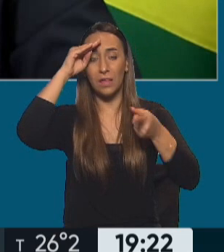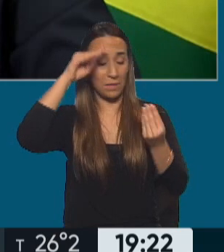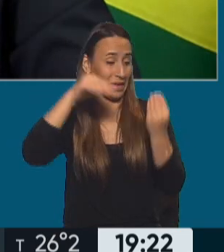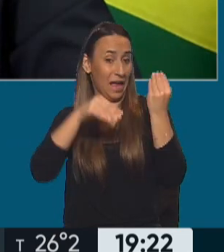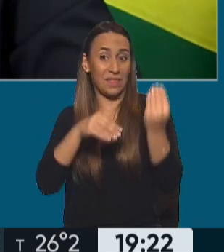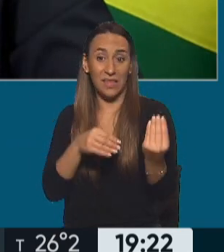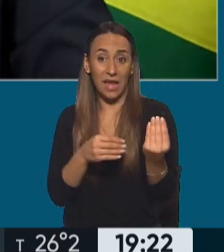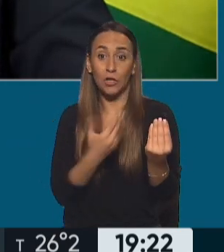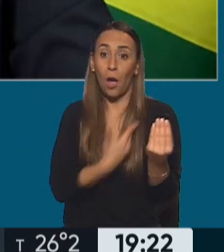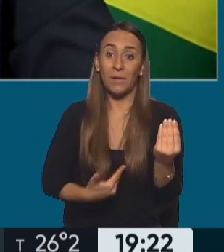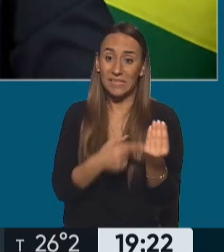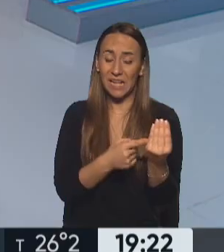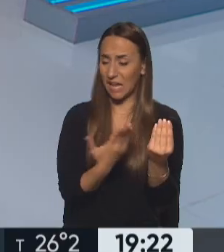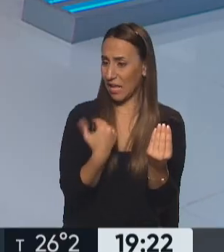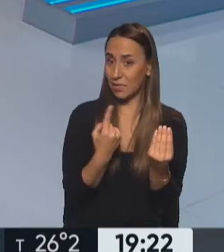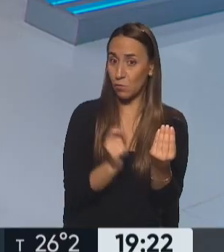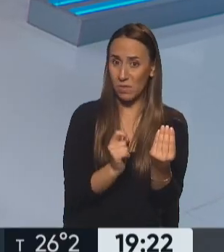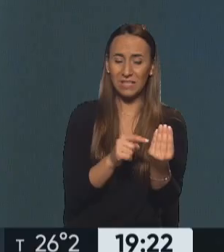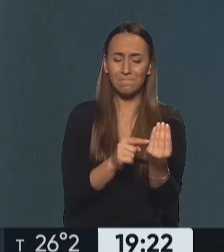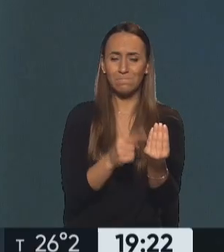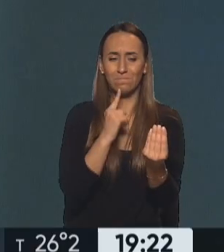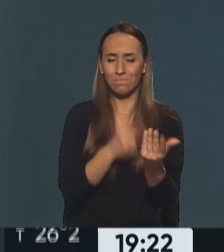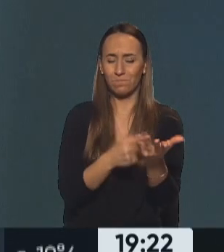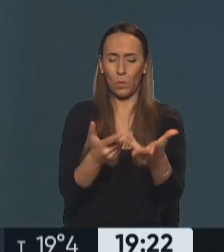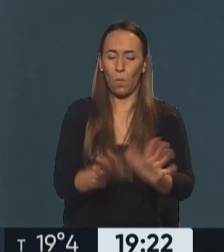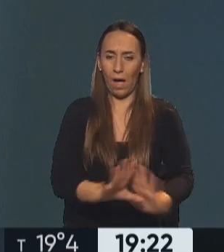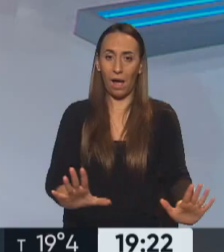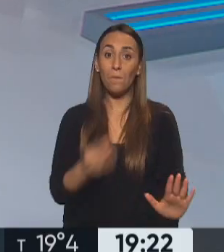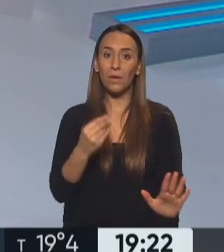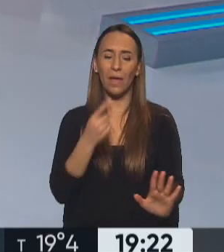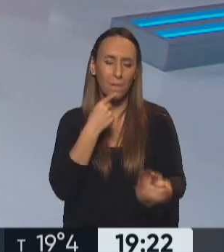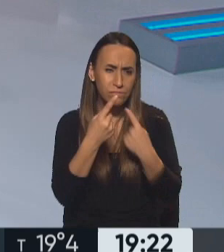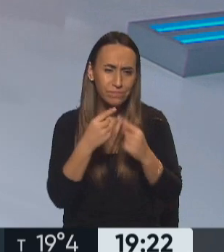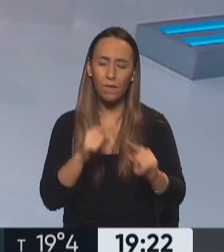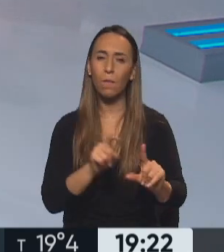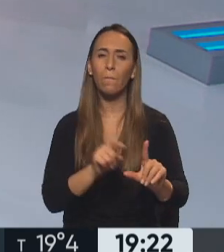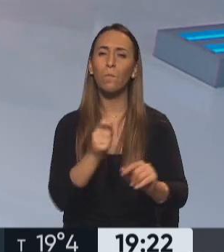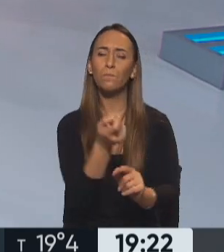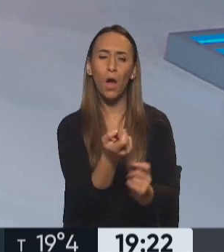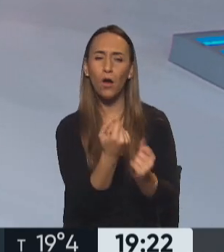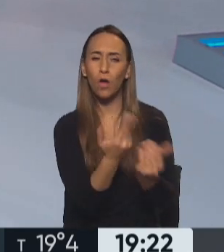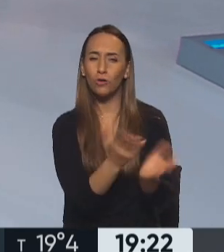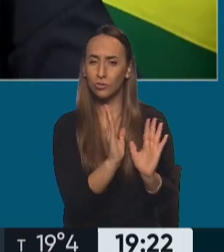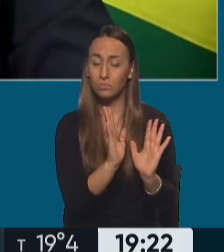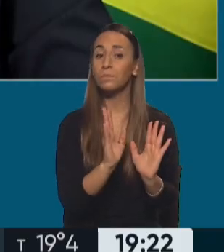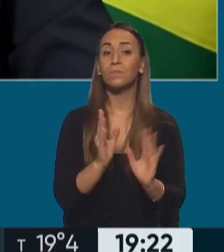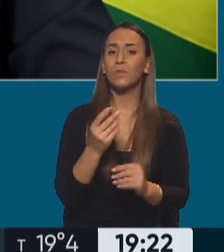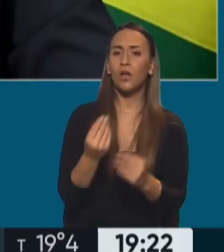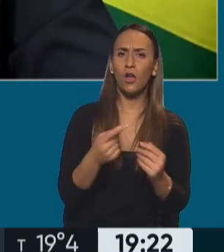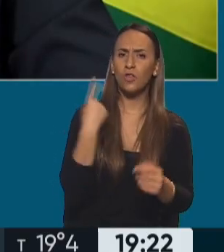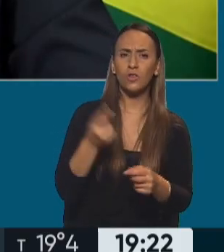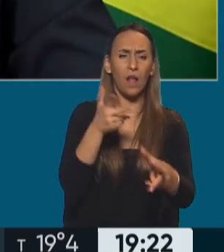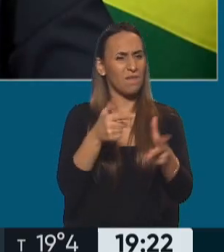hace un mes. Se dio de baja porque medía muy poco en las encuestas. ¿Pero por qué hablamos de él? Porque en las últimas horas un juez de Brasilia